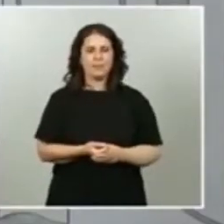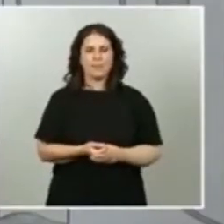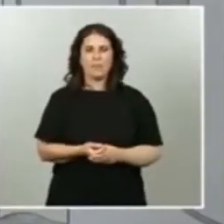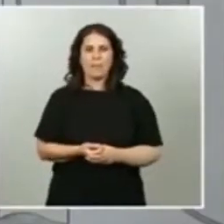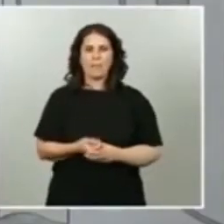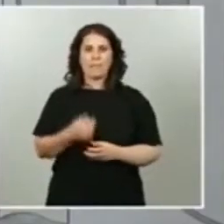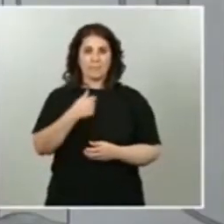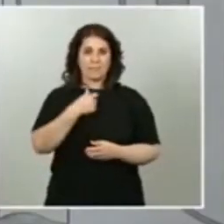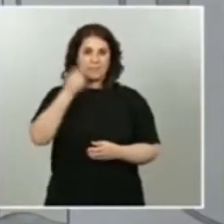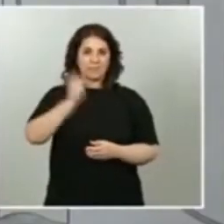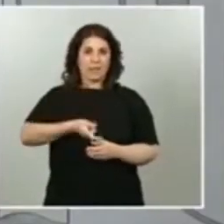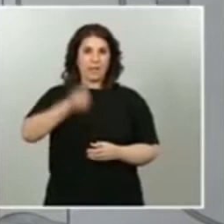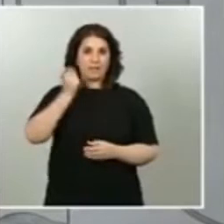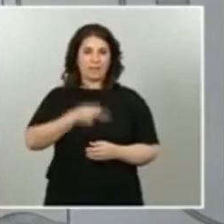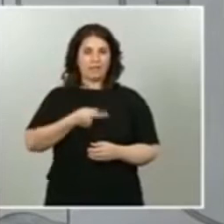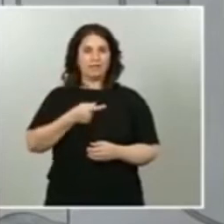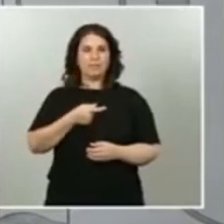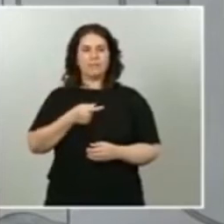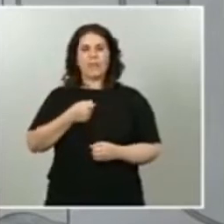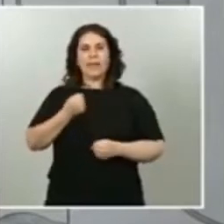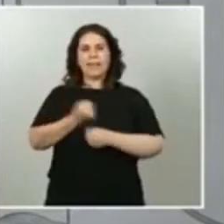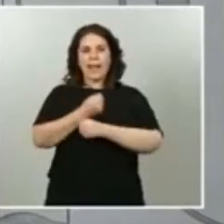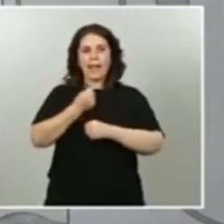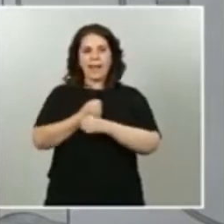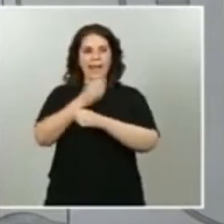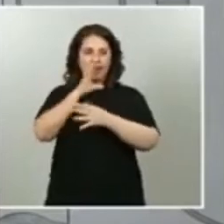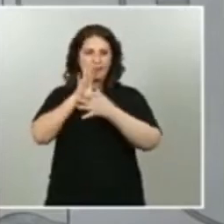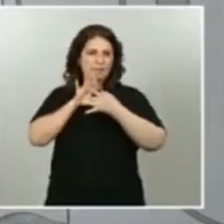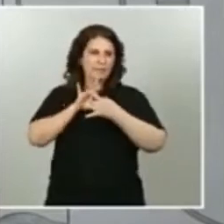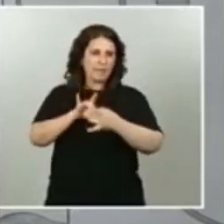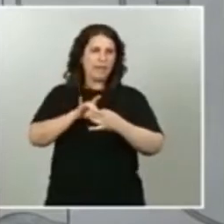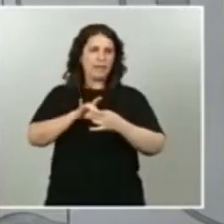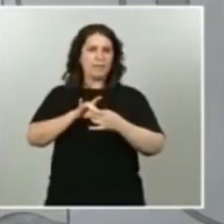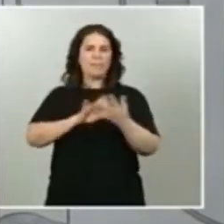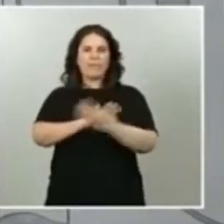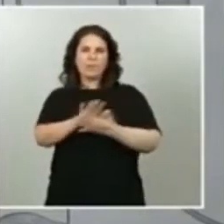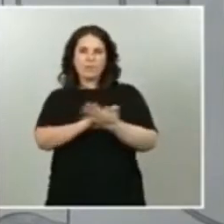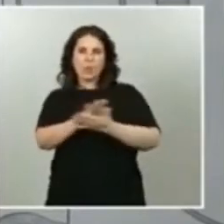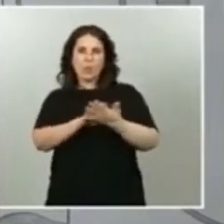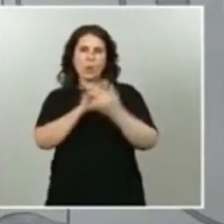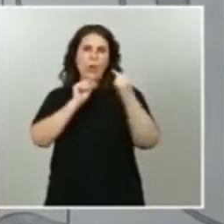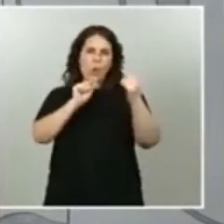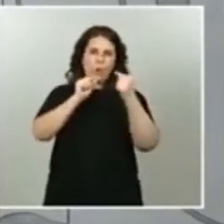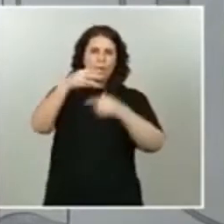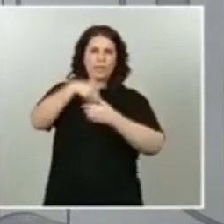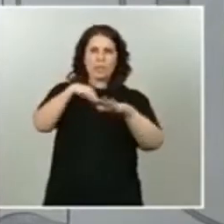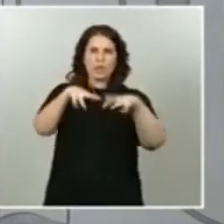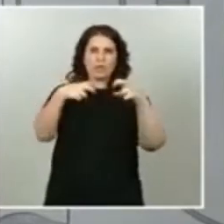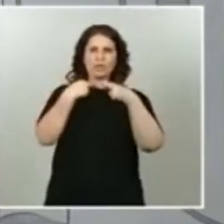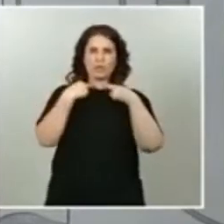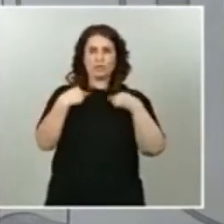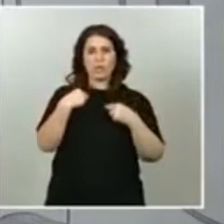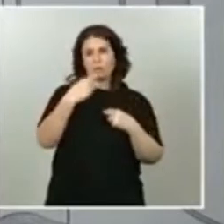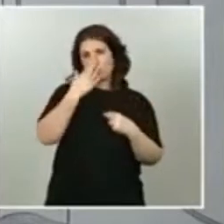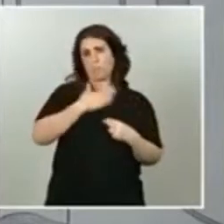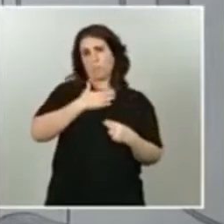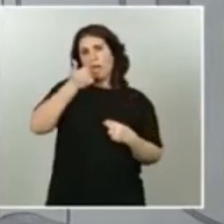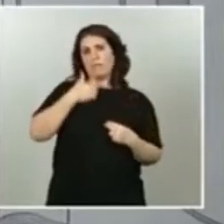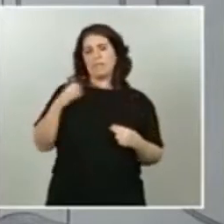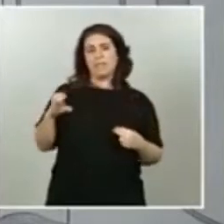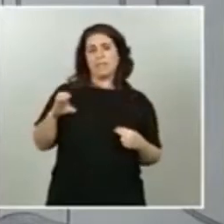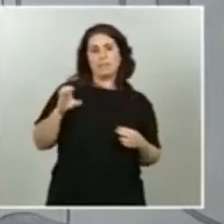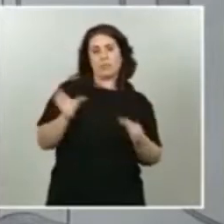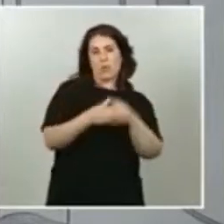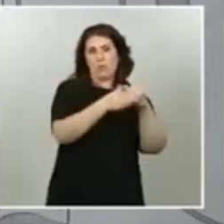las cuestiones, de las tareas que tienen que ver con discusiones en el Congreso de los Diputados, que por tanto corresponden a los grupos políticos, no tenemos debate, no tenemos